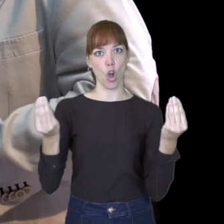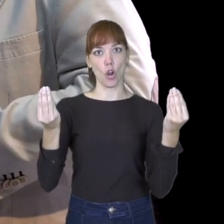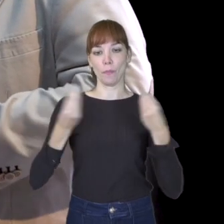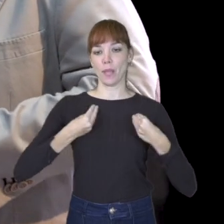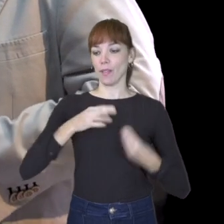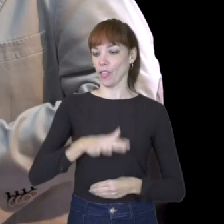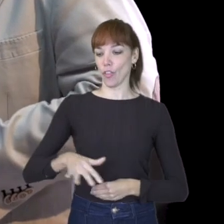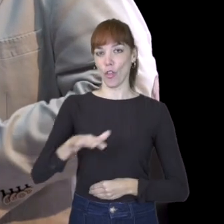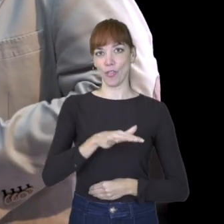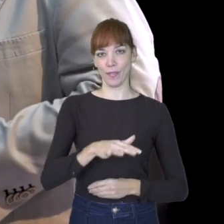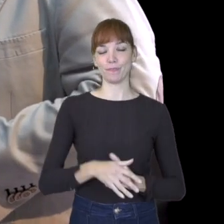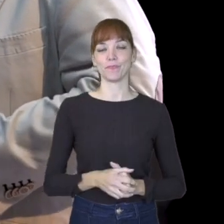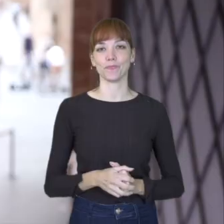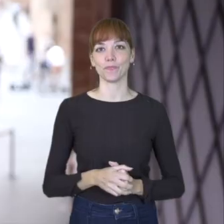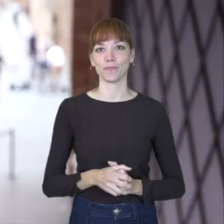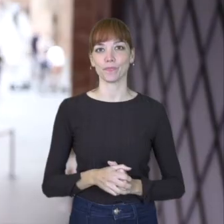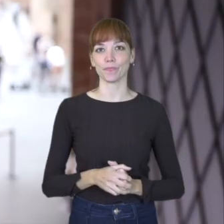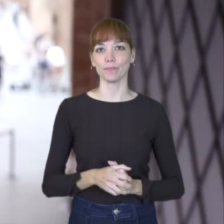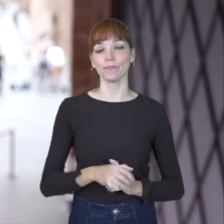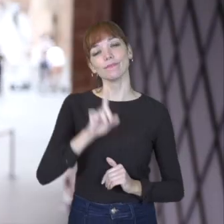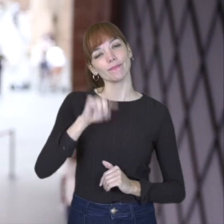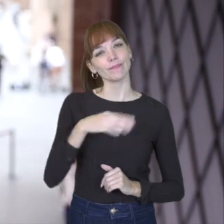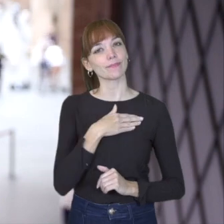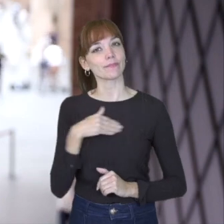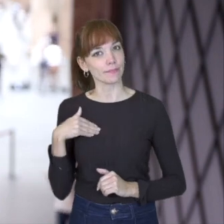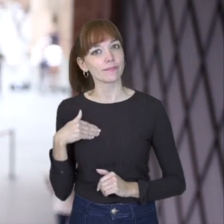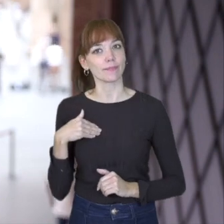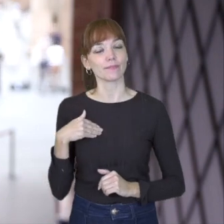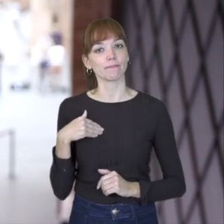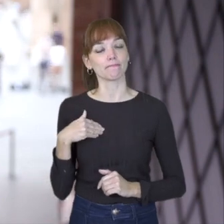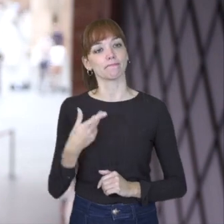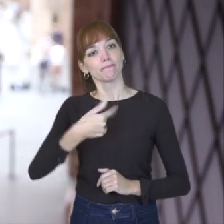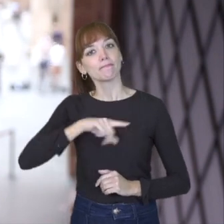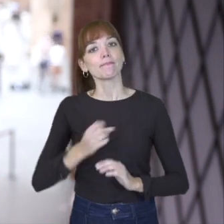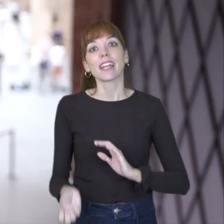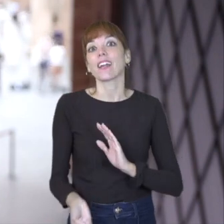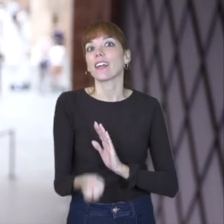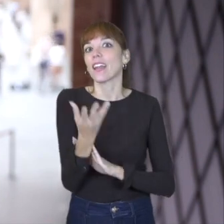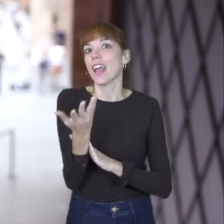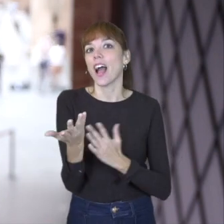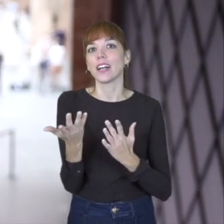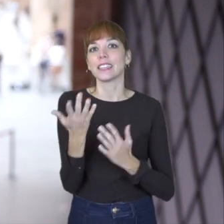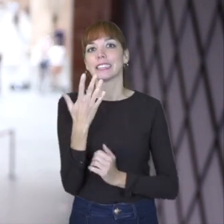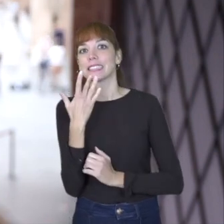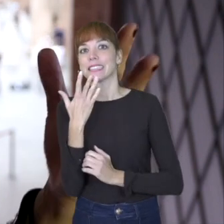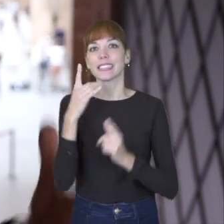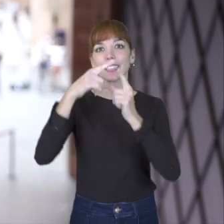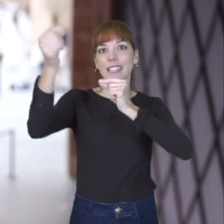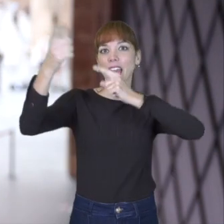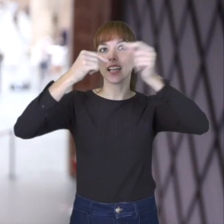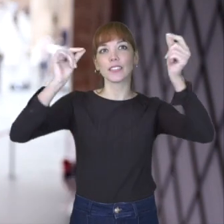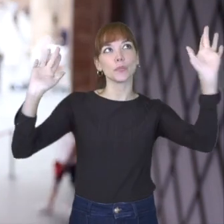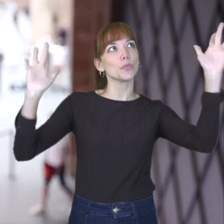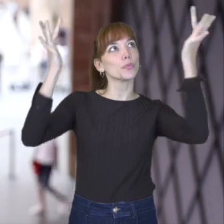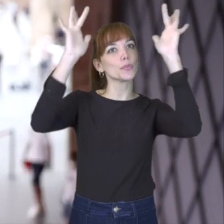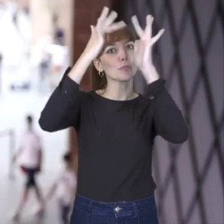ha tocado vivir y que queremos vivir. Para, de alguna manera, crear un cosmo que